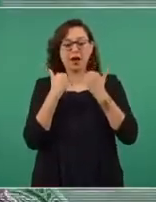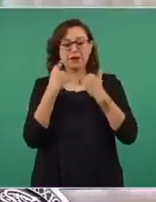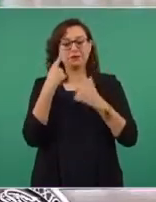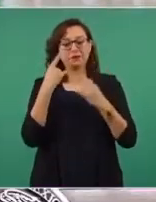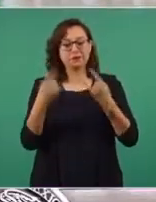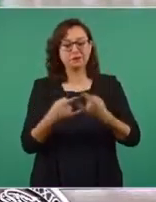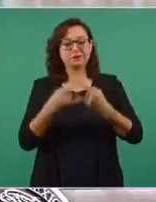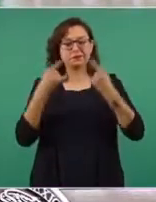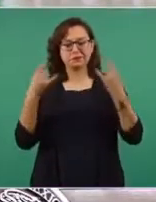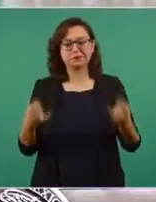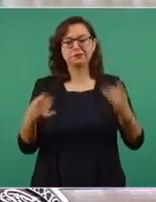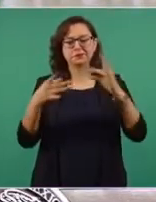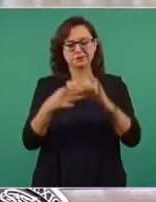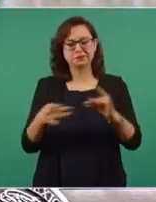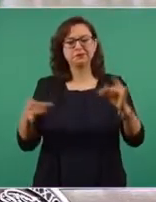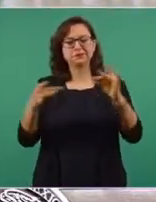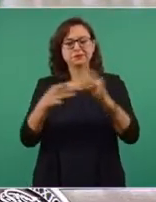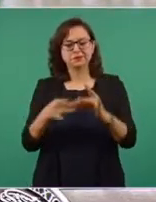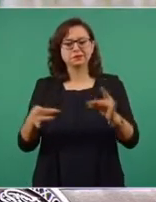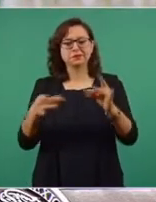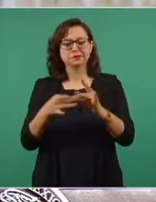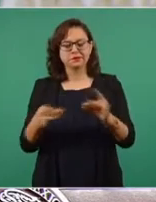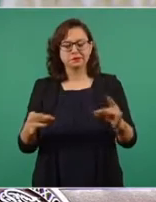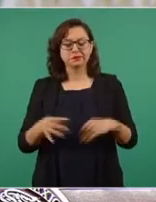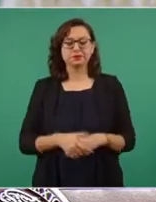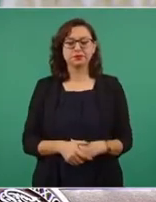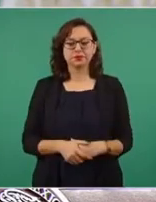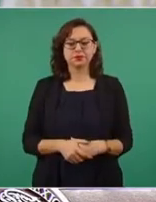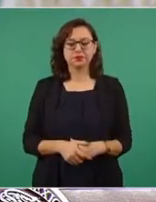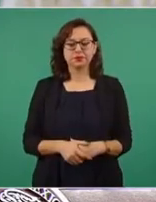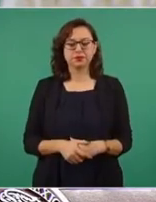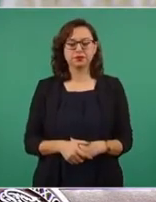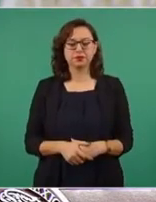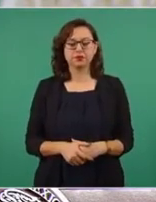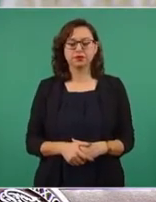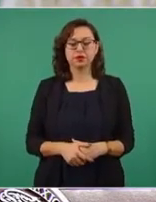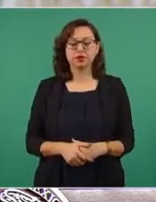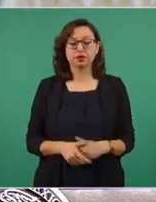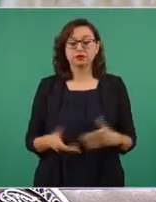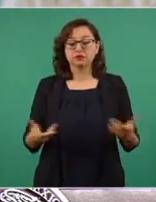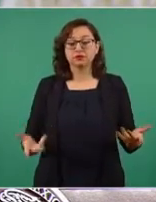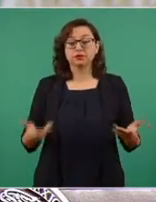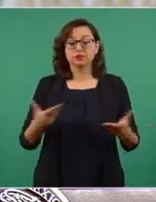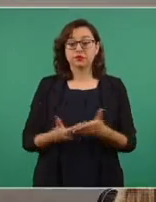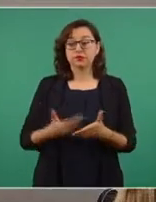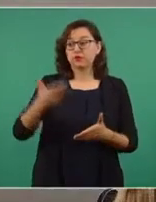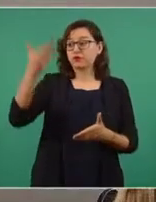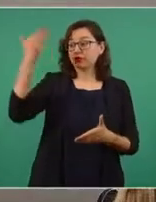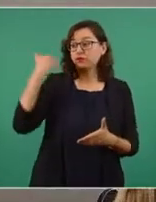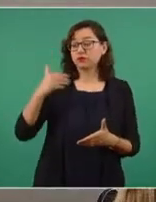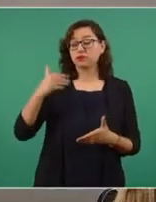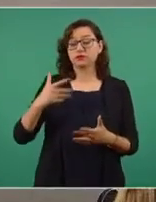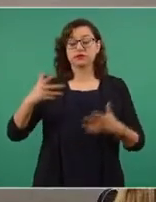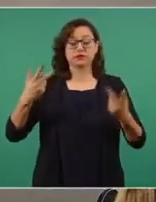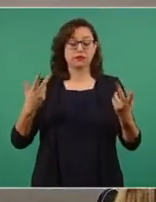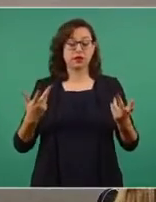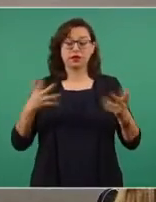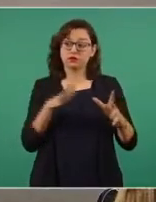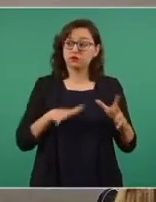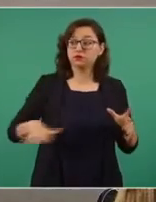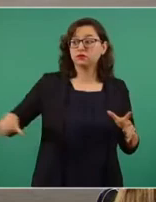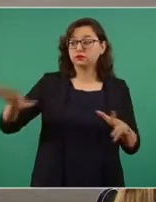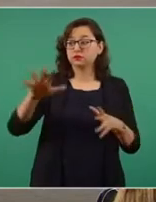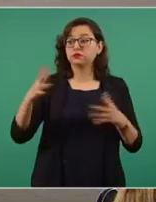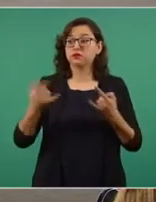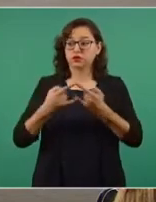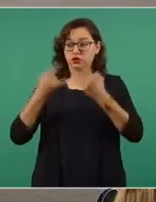unos minutos para contarles otra historia. Otra historia que el pueblo de México merece conocer, de cómo se